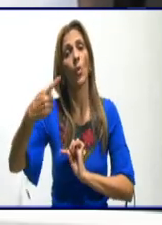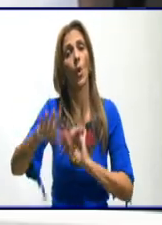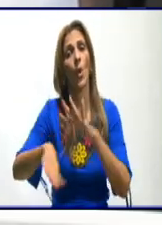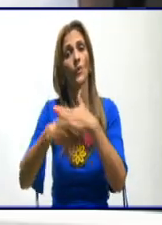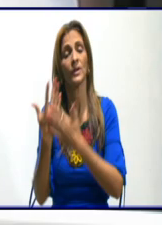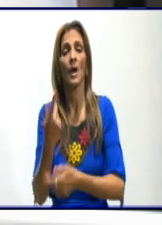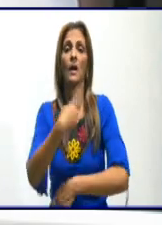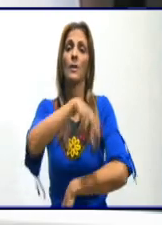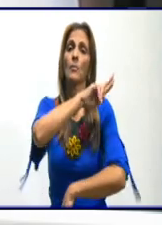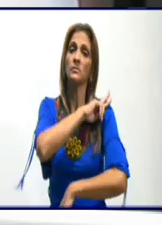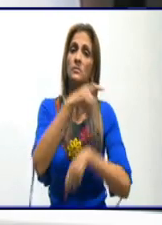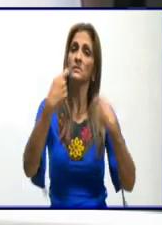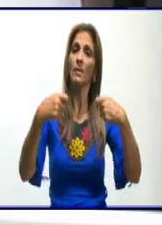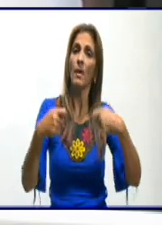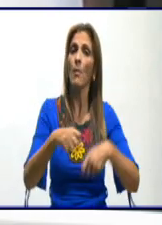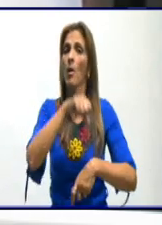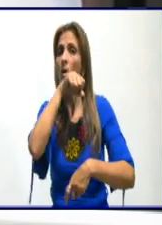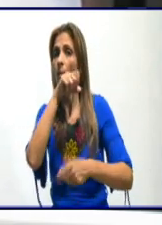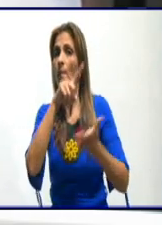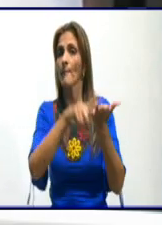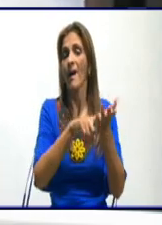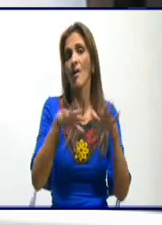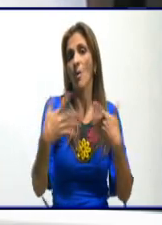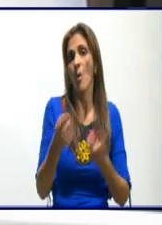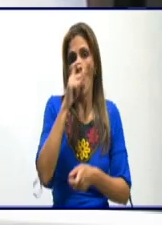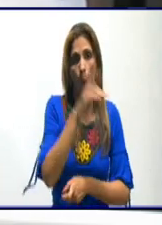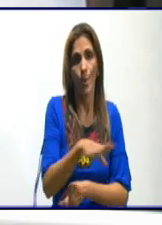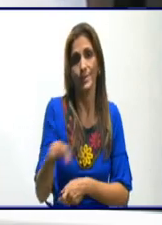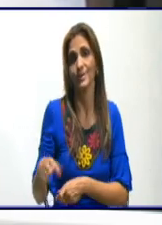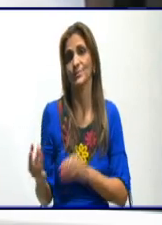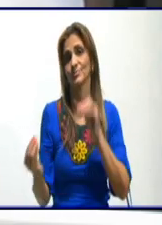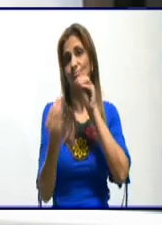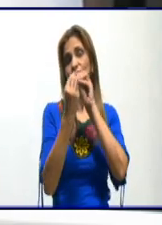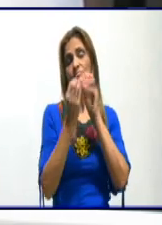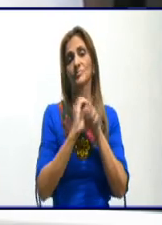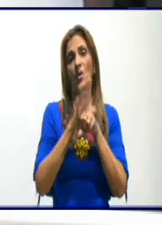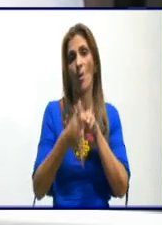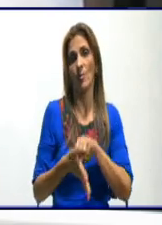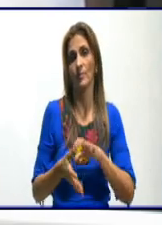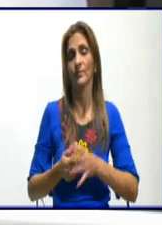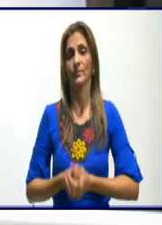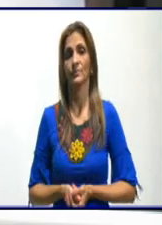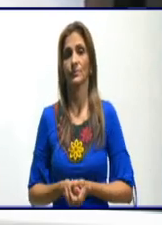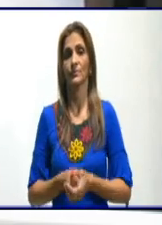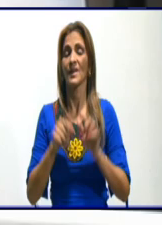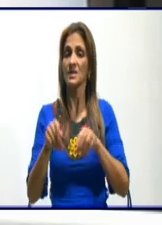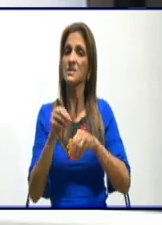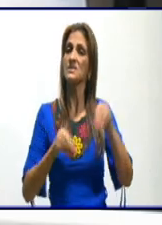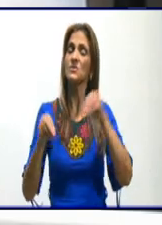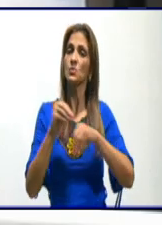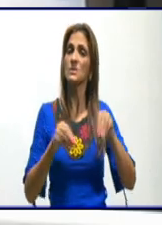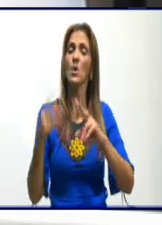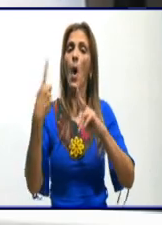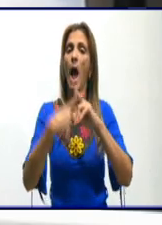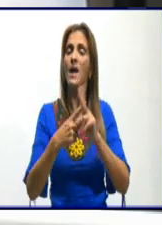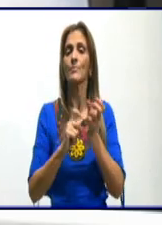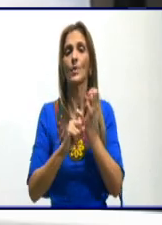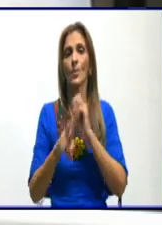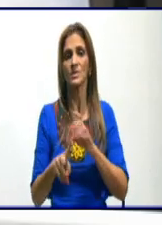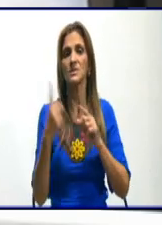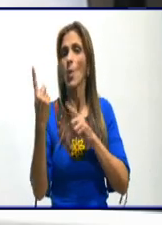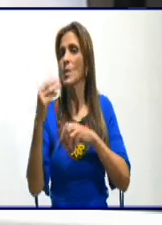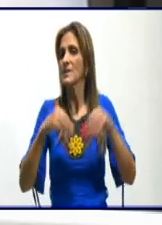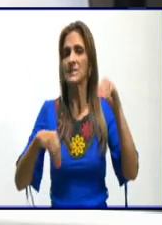tenemos que tener los padres sobre este grupo de edad. Y bueno, esta es situación que hoy tiene la provincia, sigue siendo una situación complicada,